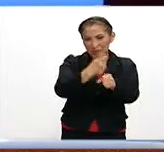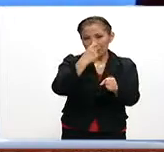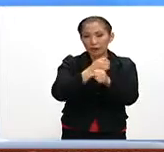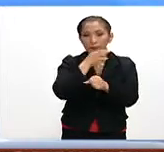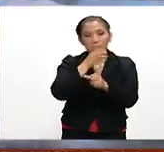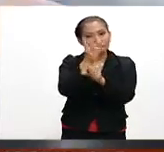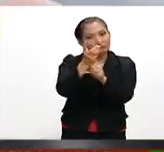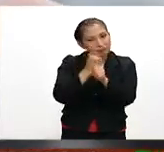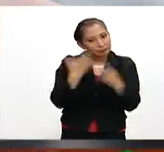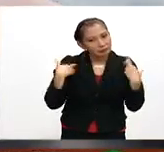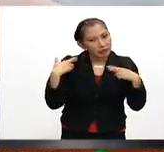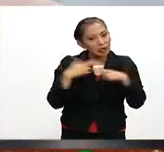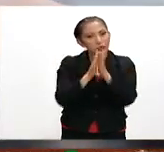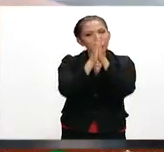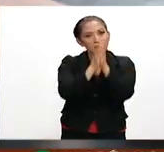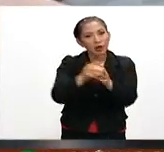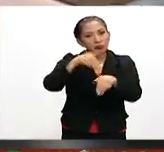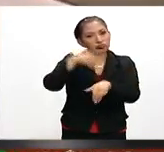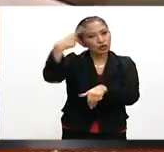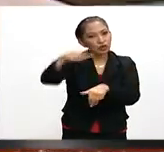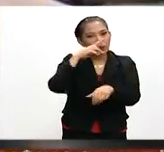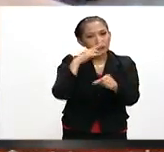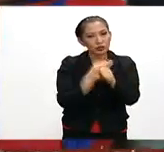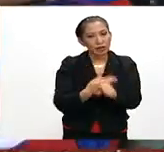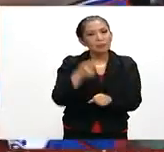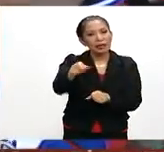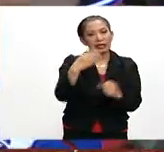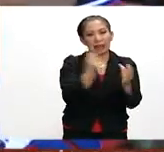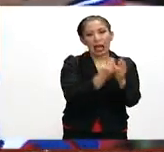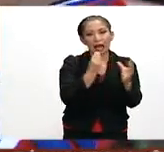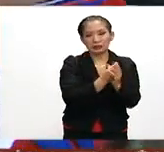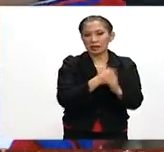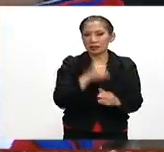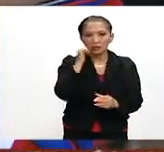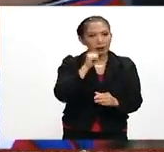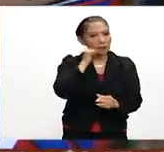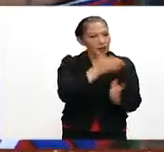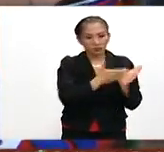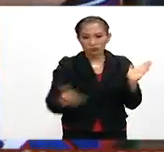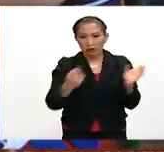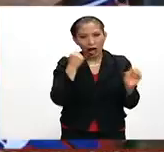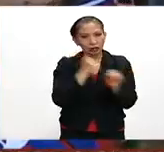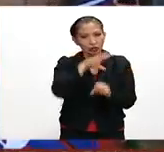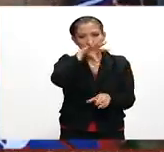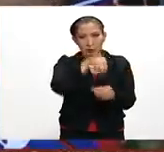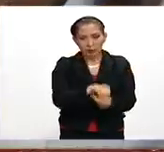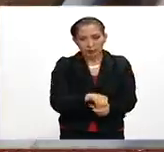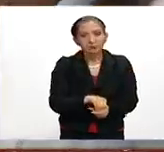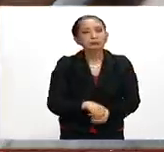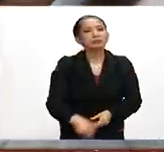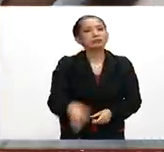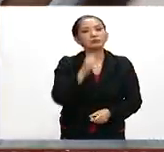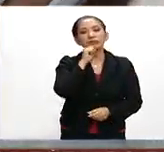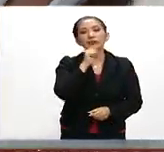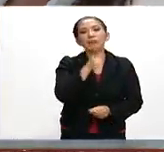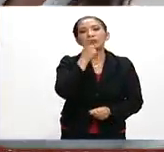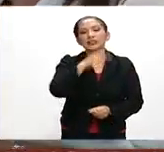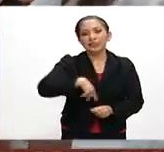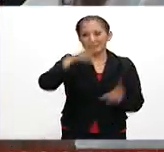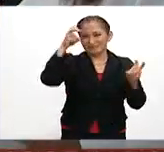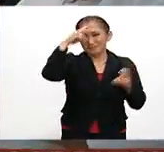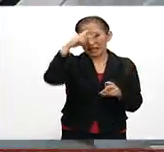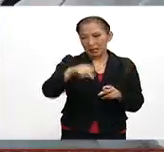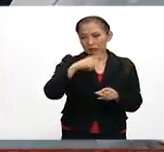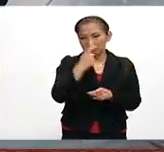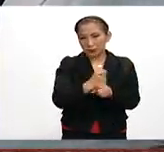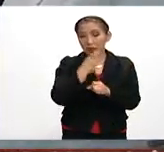exhortaron a los maestros a cumplir con su responsabilidad y dar clases regulares durante ciclos completos. De igual manera, Mexicanos Primero